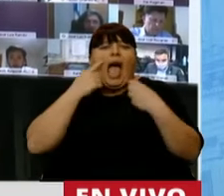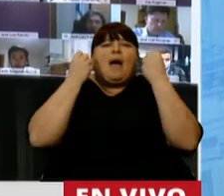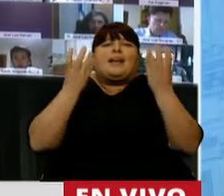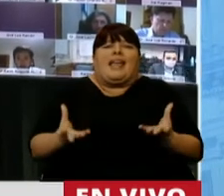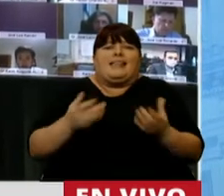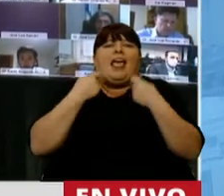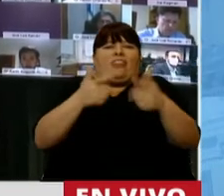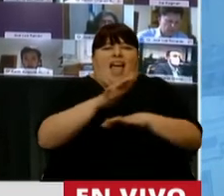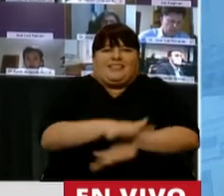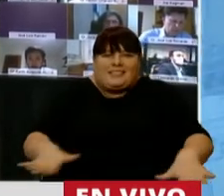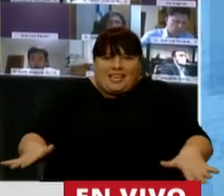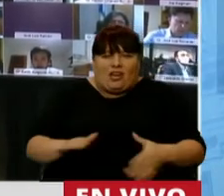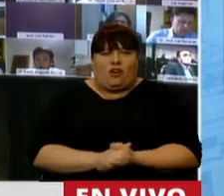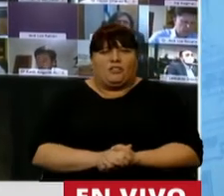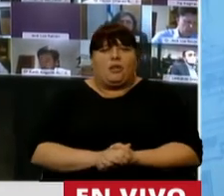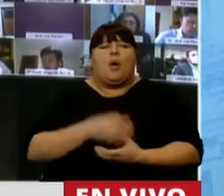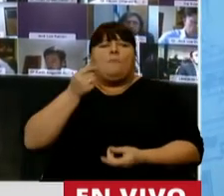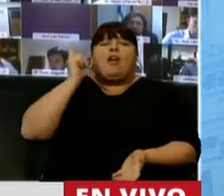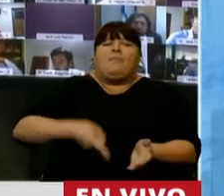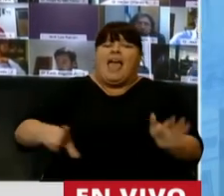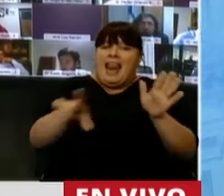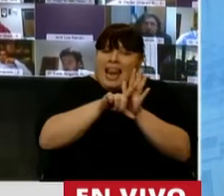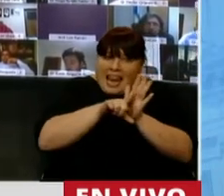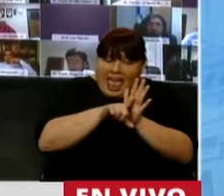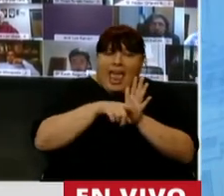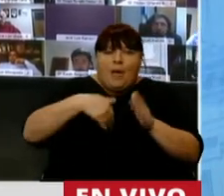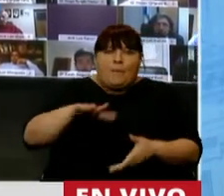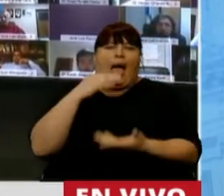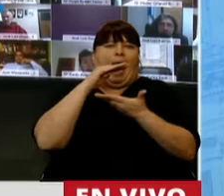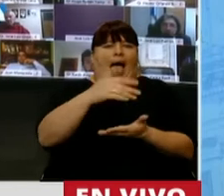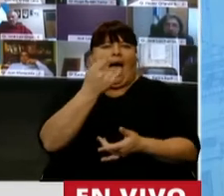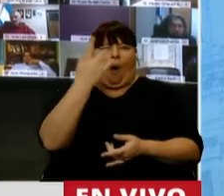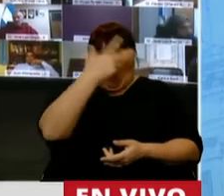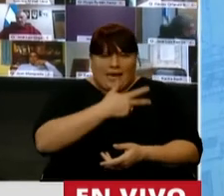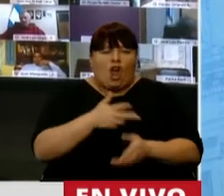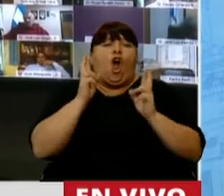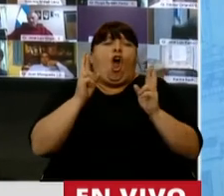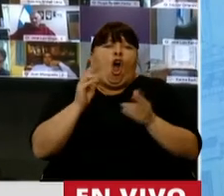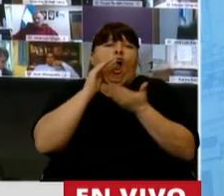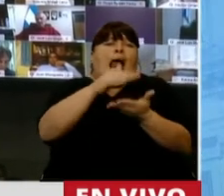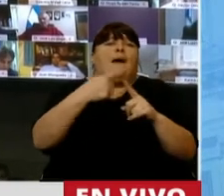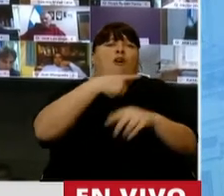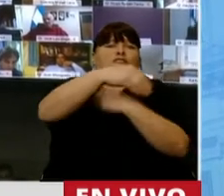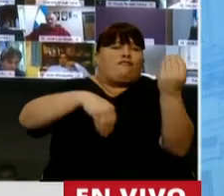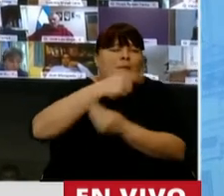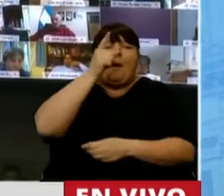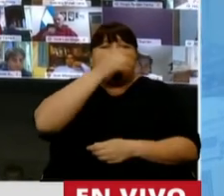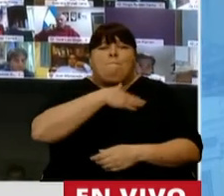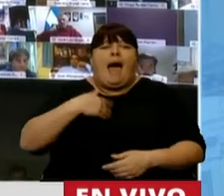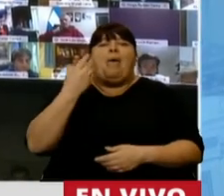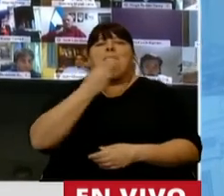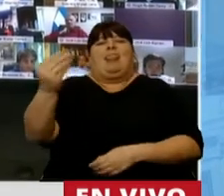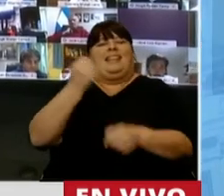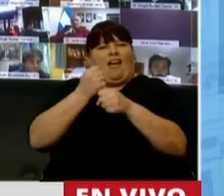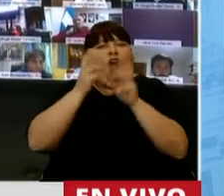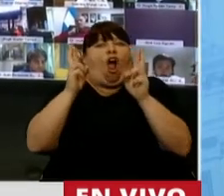cómo llegar a esos chicos que por imperio de la ley van a cobrar la asignación y ojalá sean asignaciones familiares porque sus padres consiguen